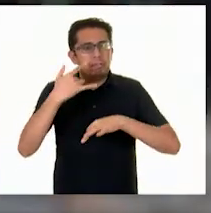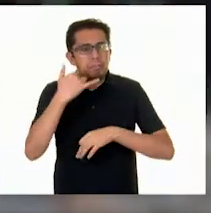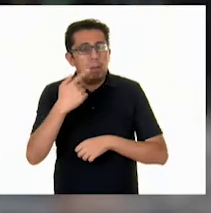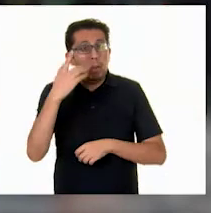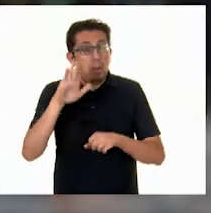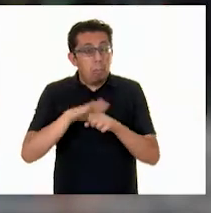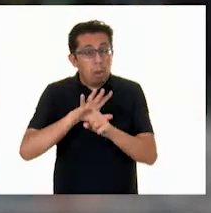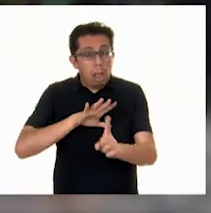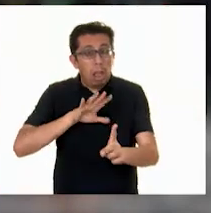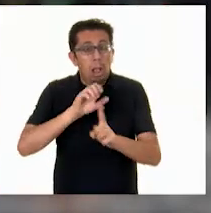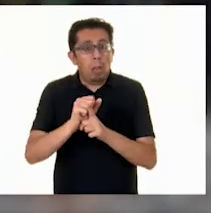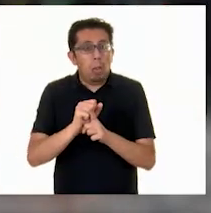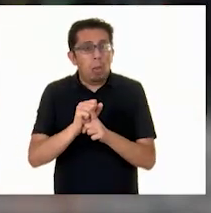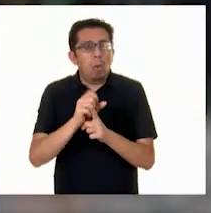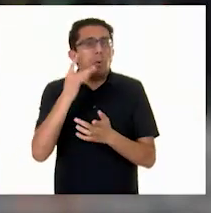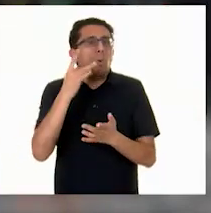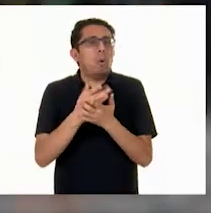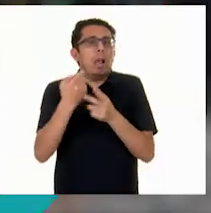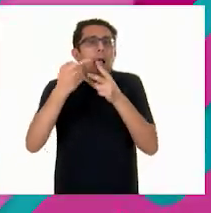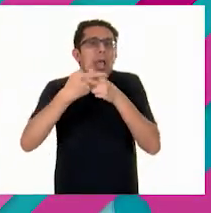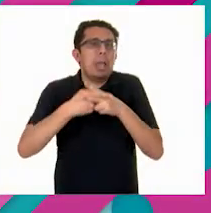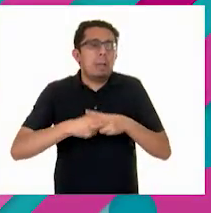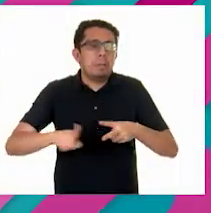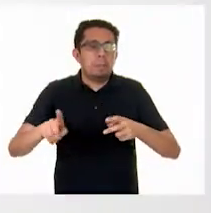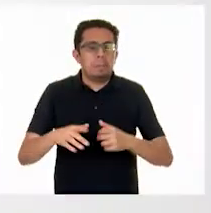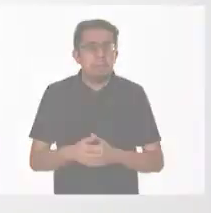alcanzar una meta es solo la punta del iceberg.